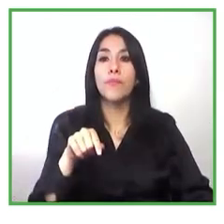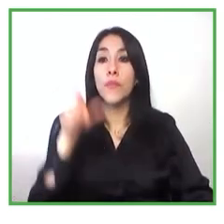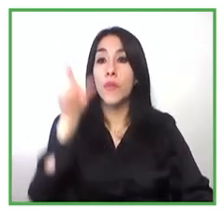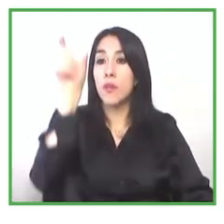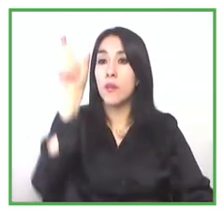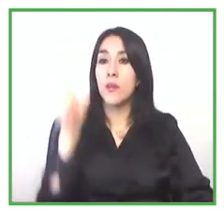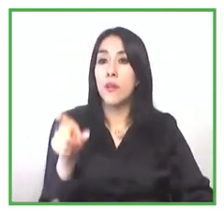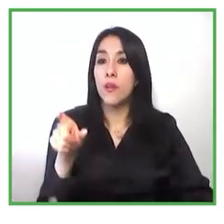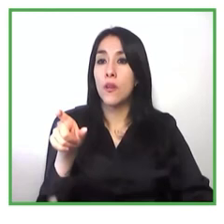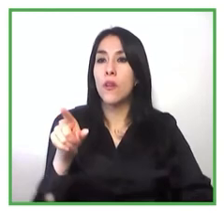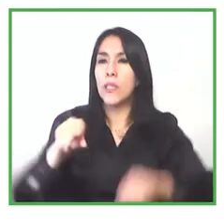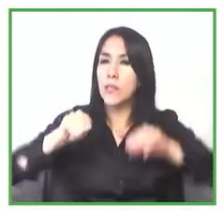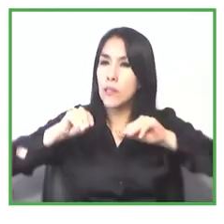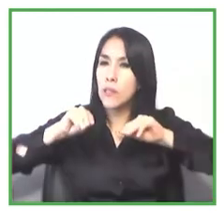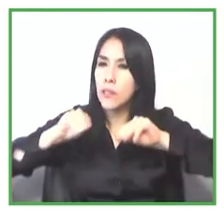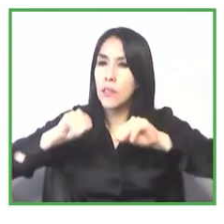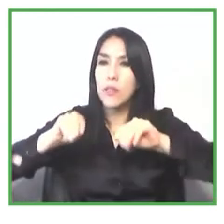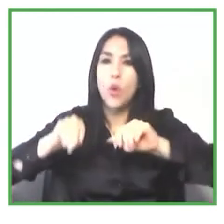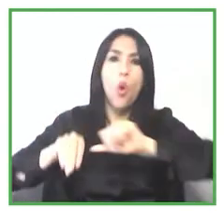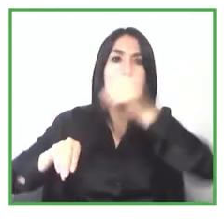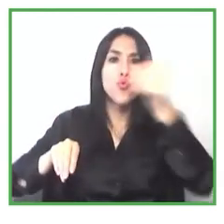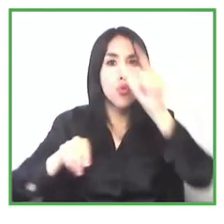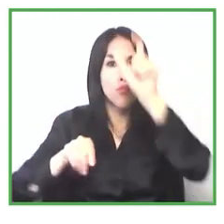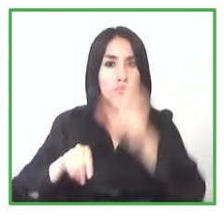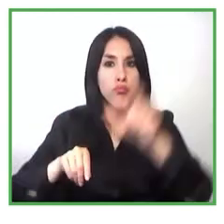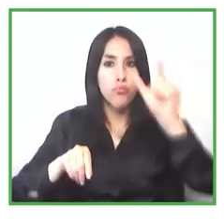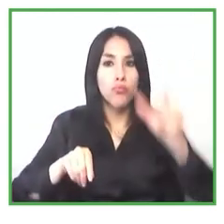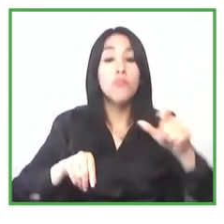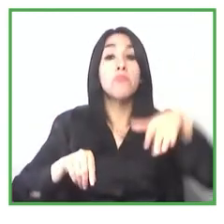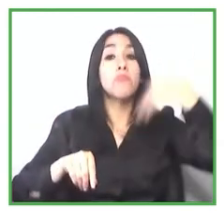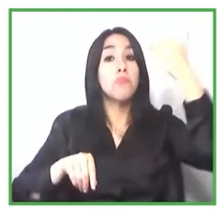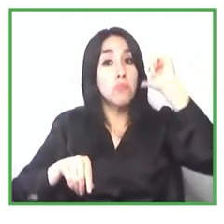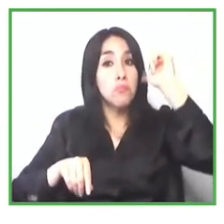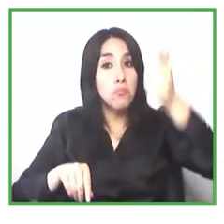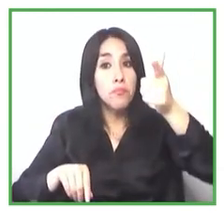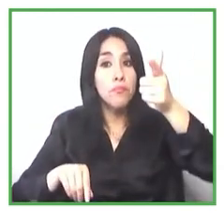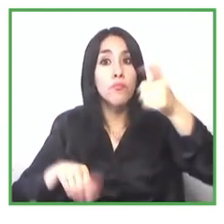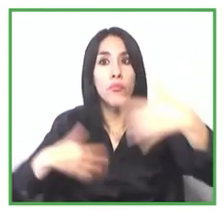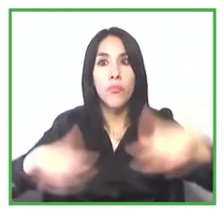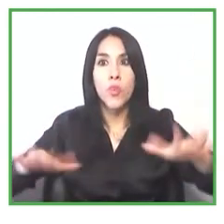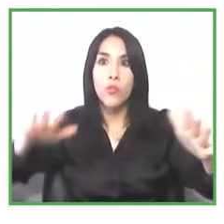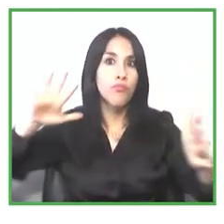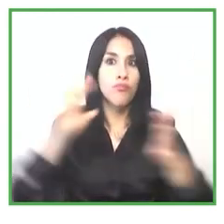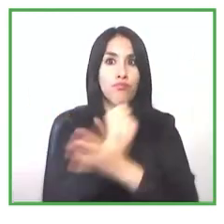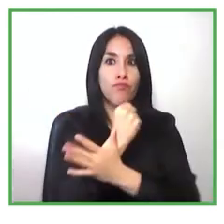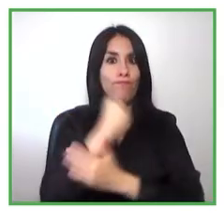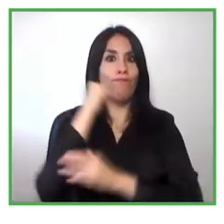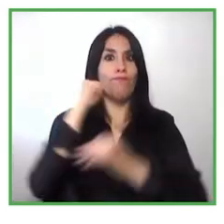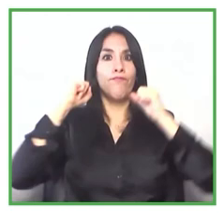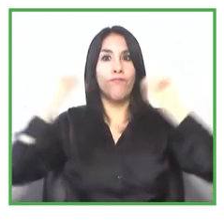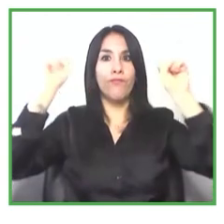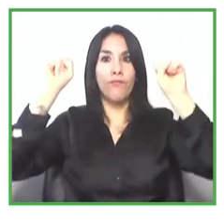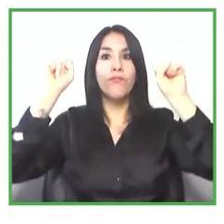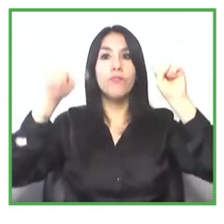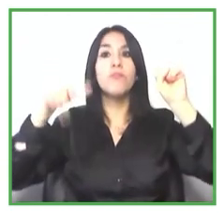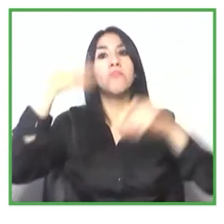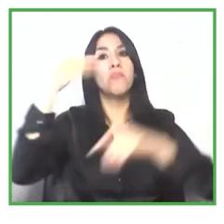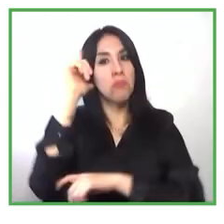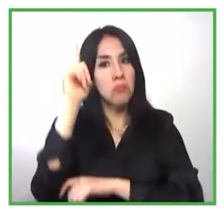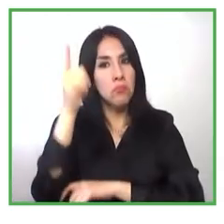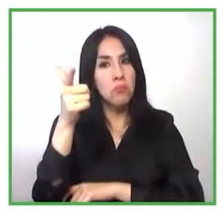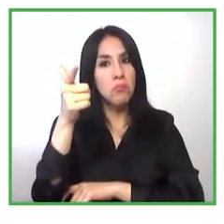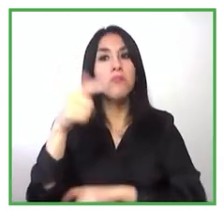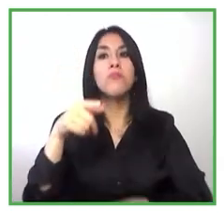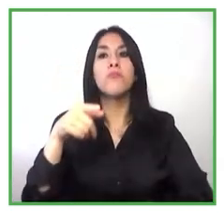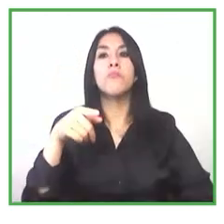de que ellos han tenido el éxito después de que tienen éxito como empresarios o tienen